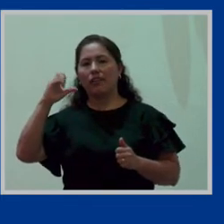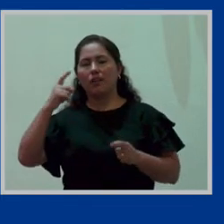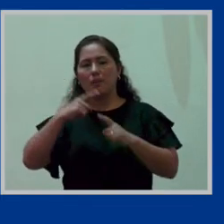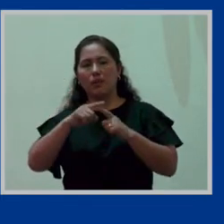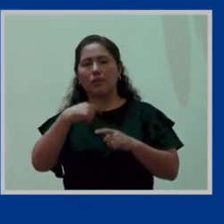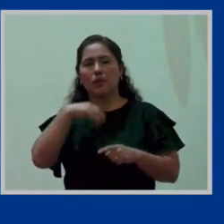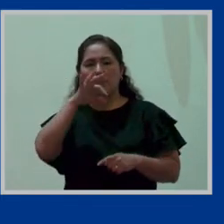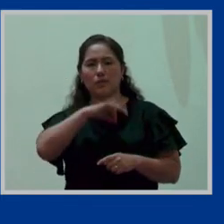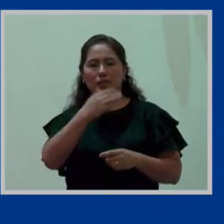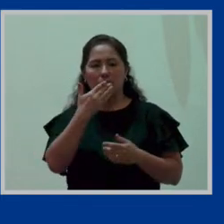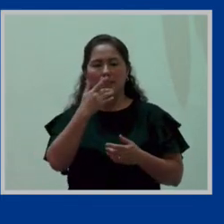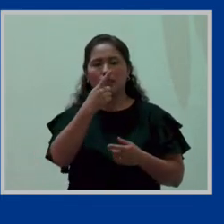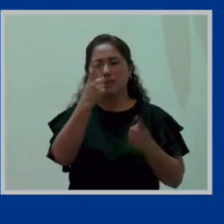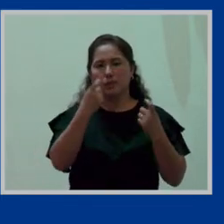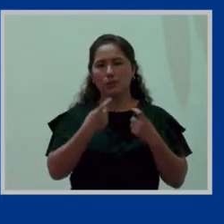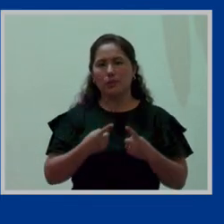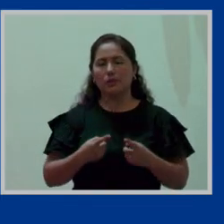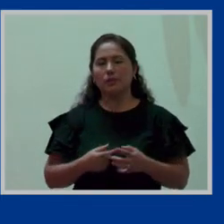gracias por su intervención